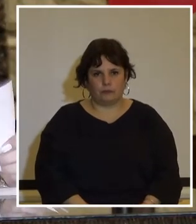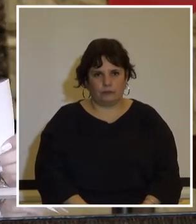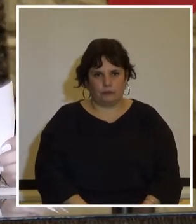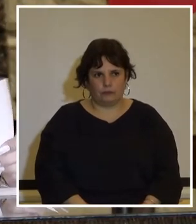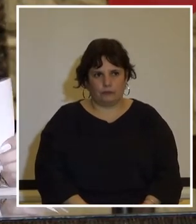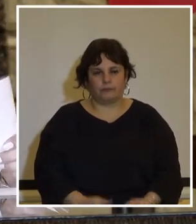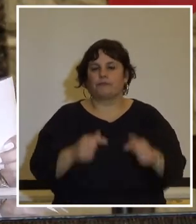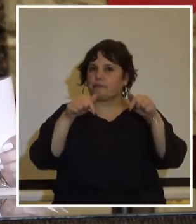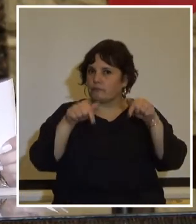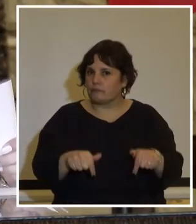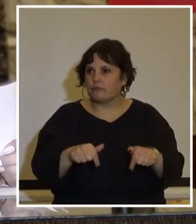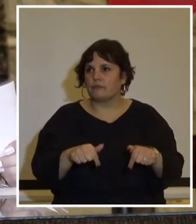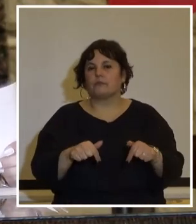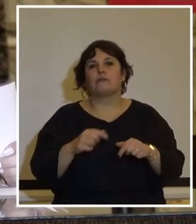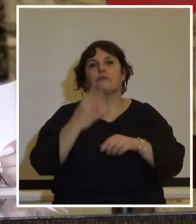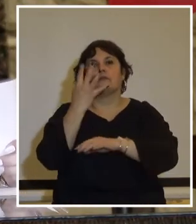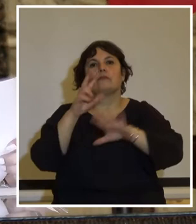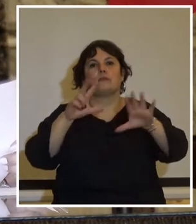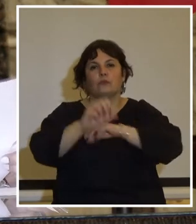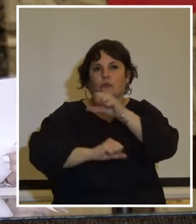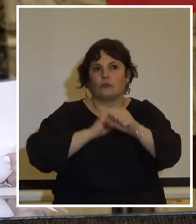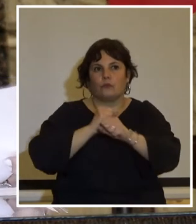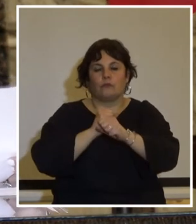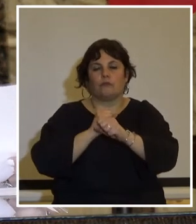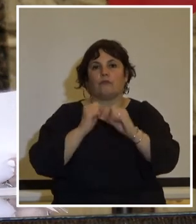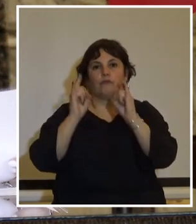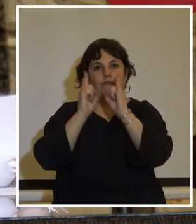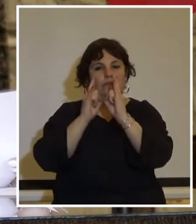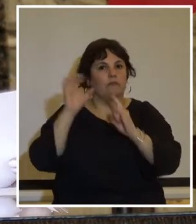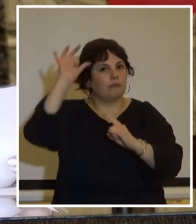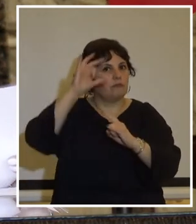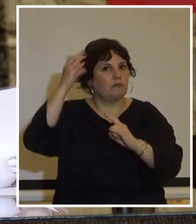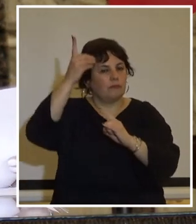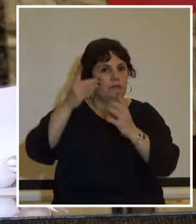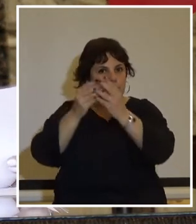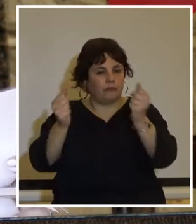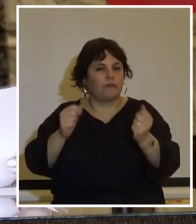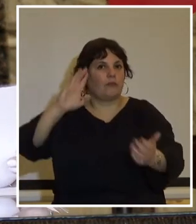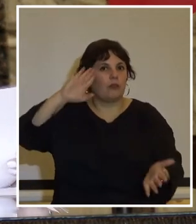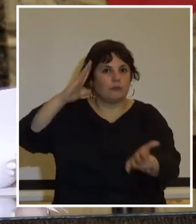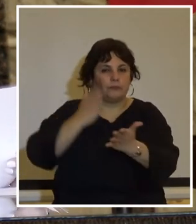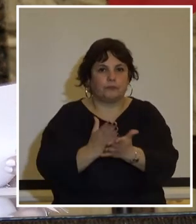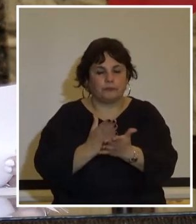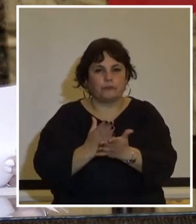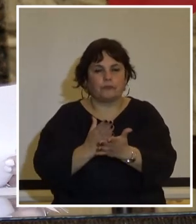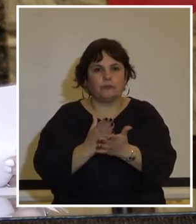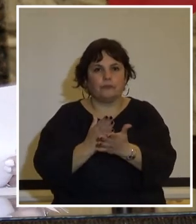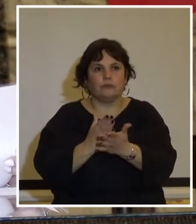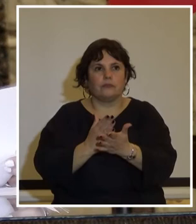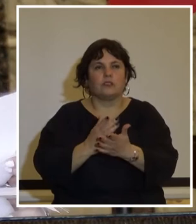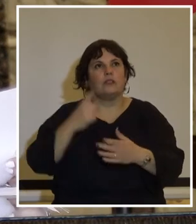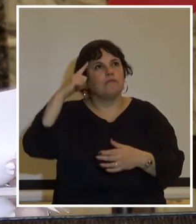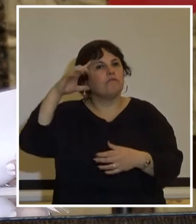hoy a 48 años de la disolución de las cámaras del golpe de Estado lo